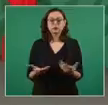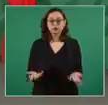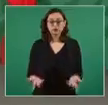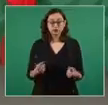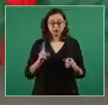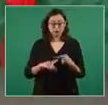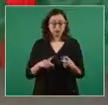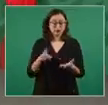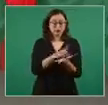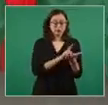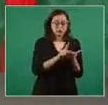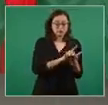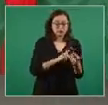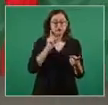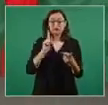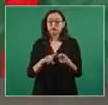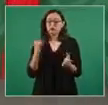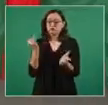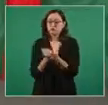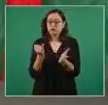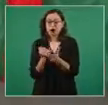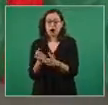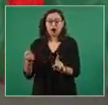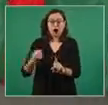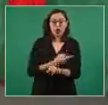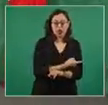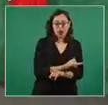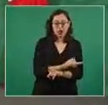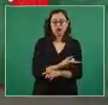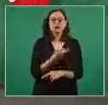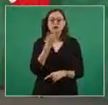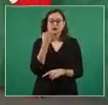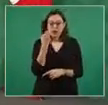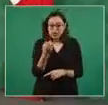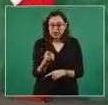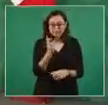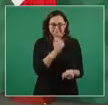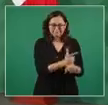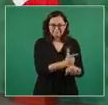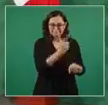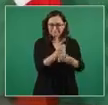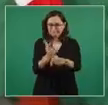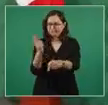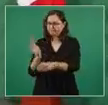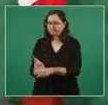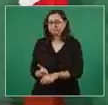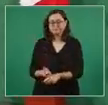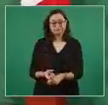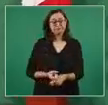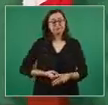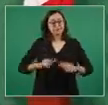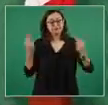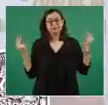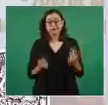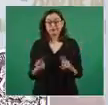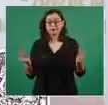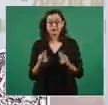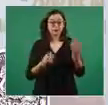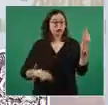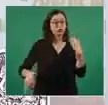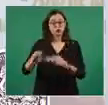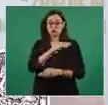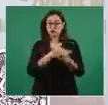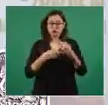y limpiar todas las